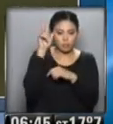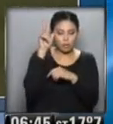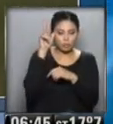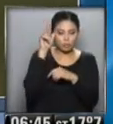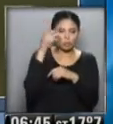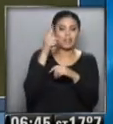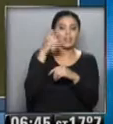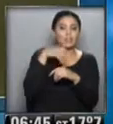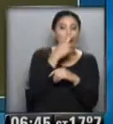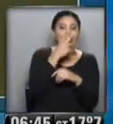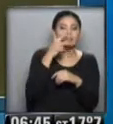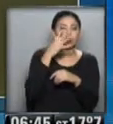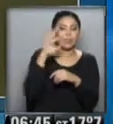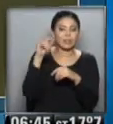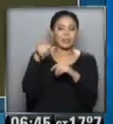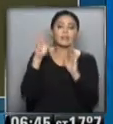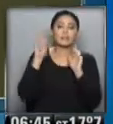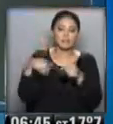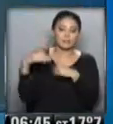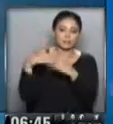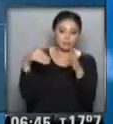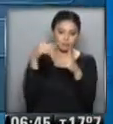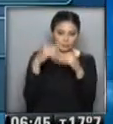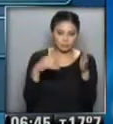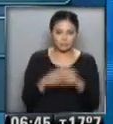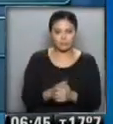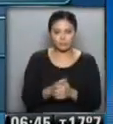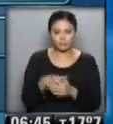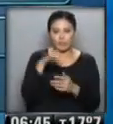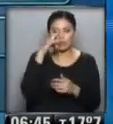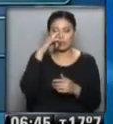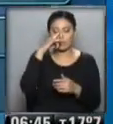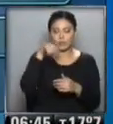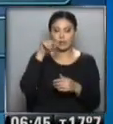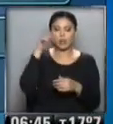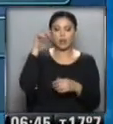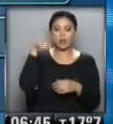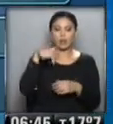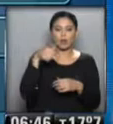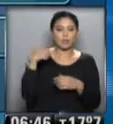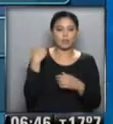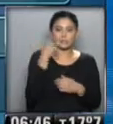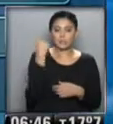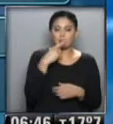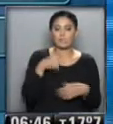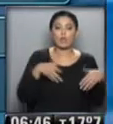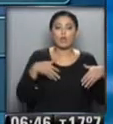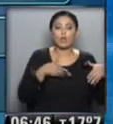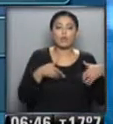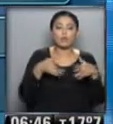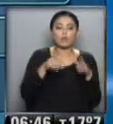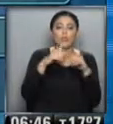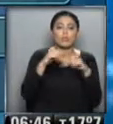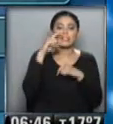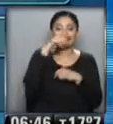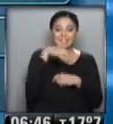340... ...también con obras de mantenimiento... ...y vamos a cerrar la recorrida de hoy, esta rápida recorrida... ...en la Ruta 76,